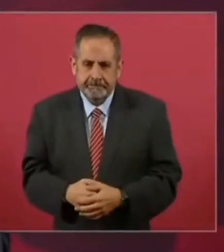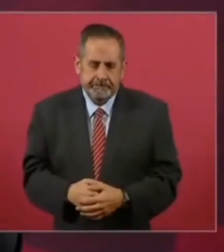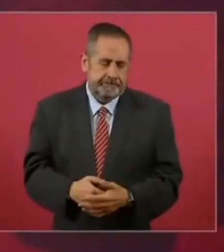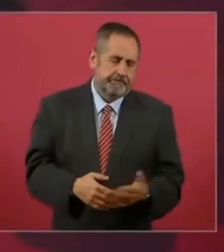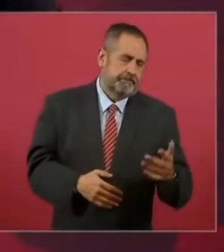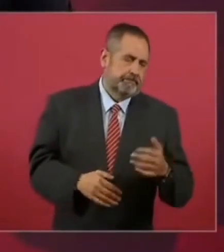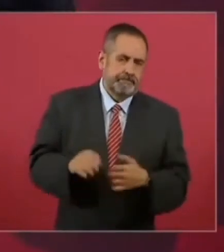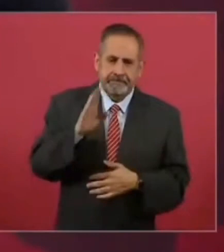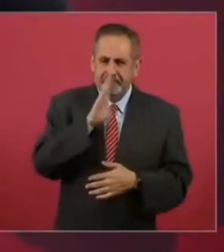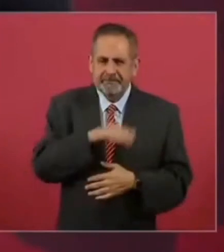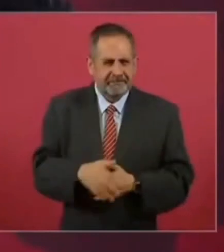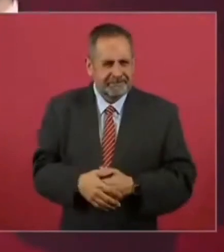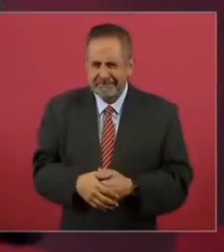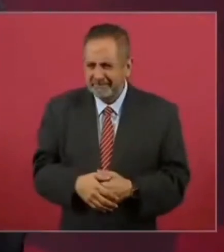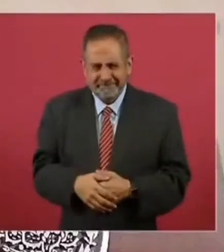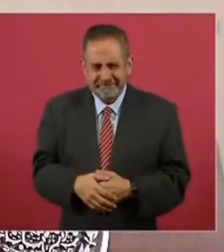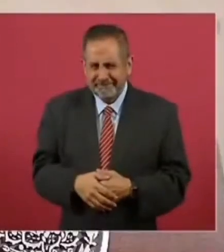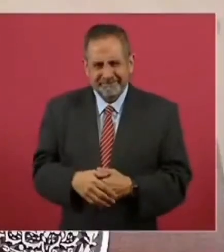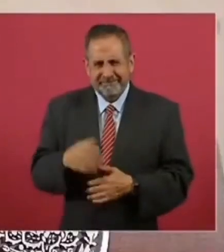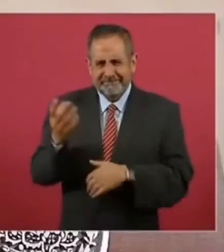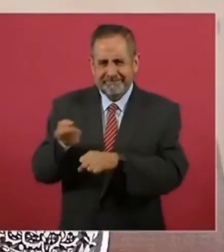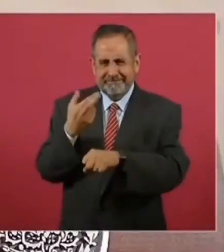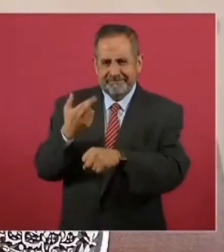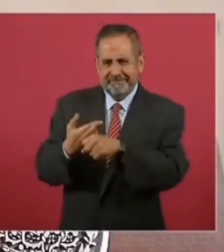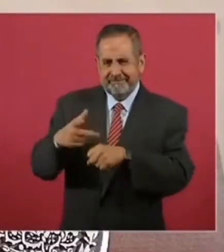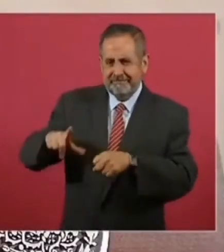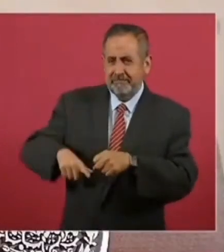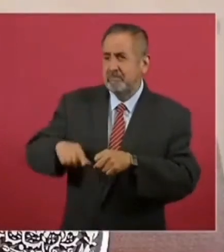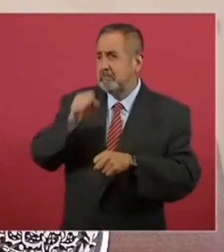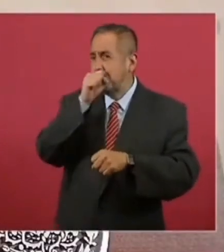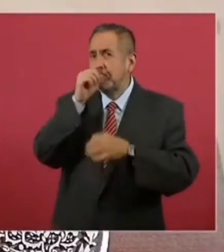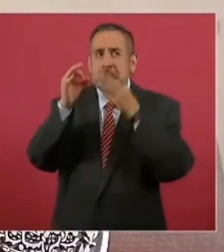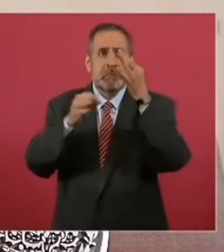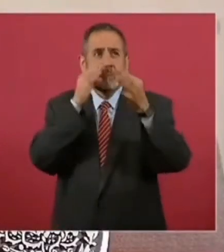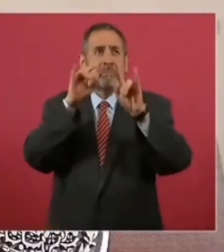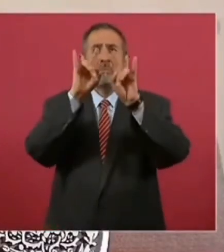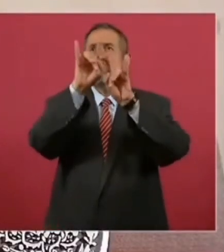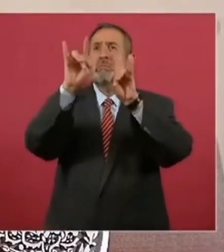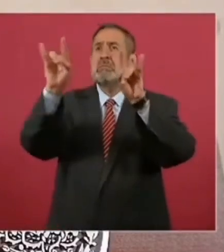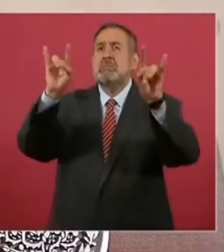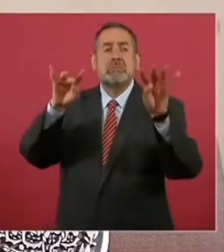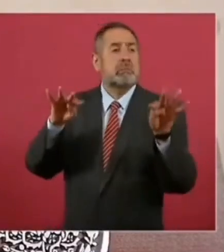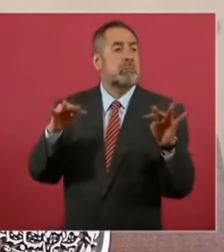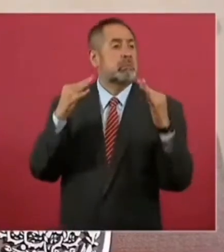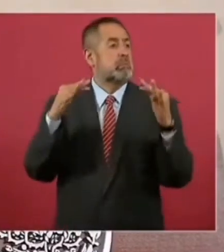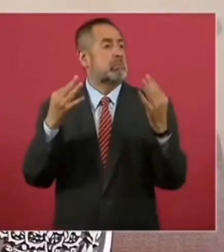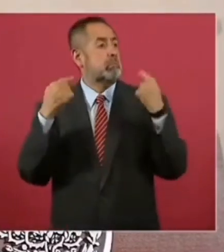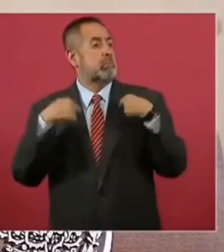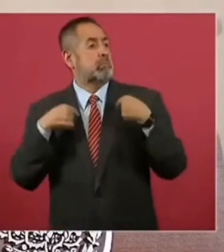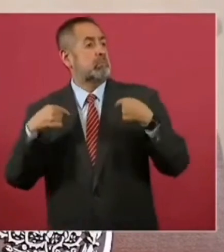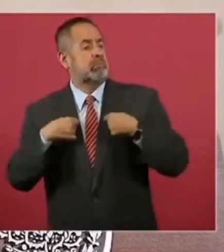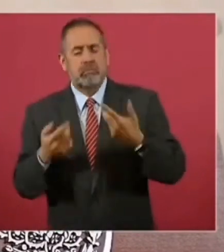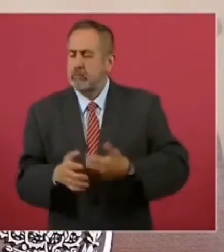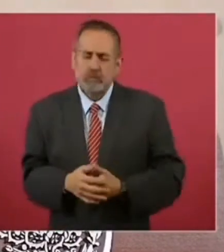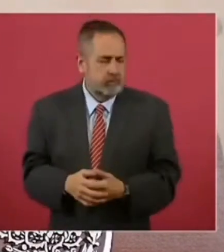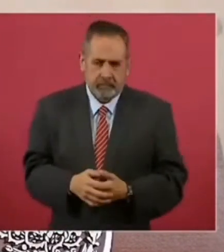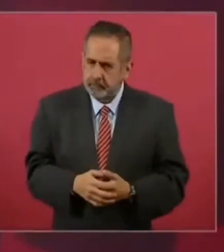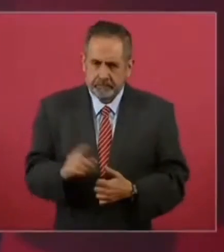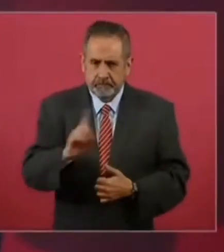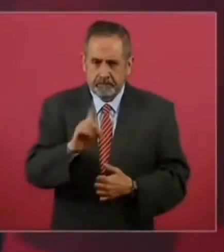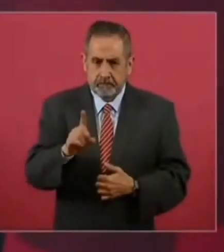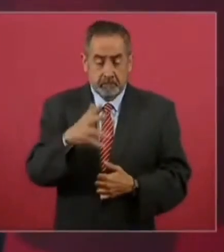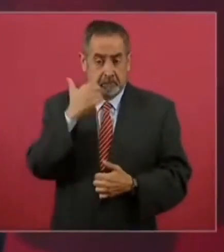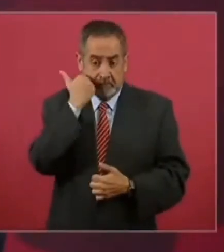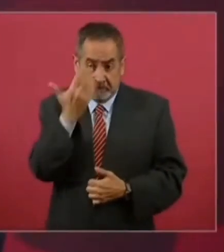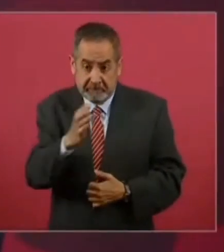¿Qué tiene que hacer un secretario de Gobierno haciéndose publicidad? Si quiere ser candidato,